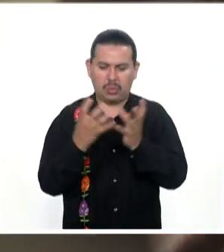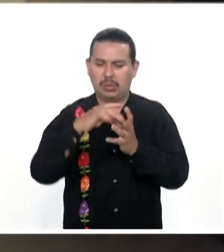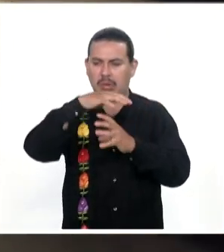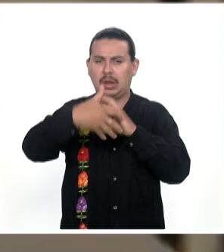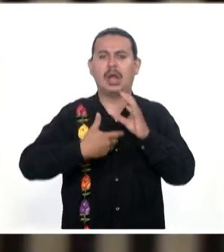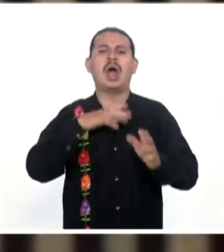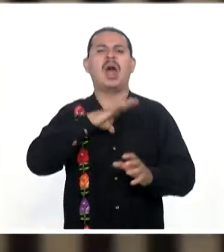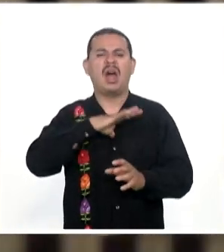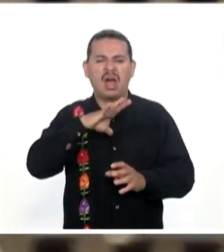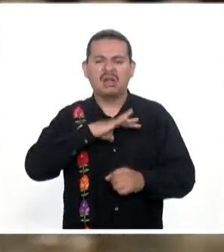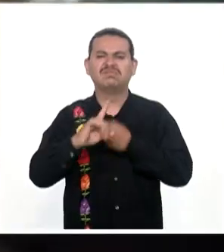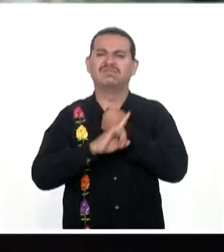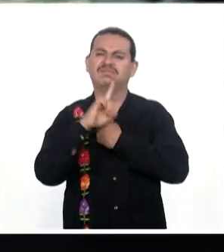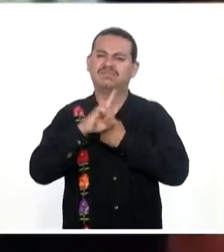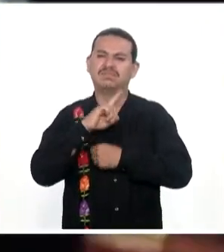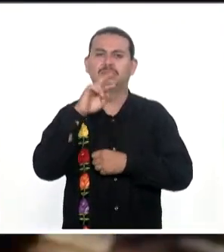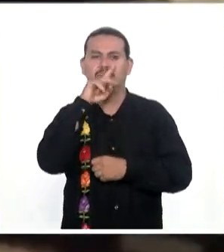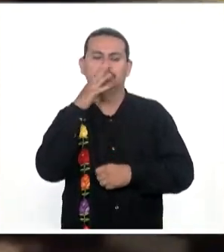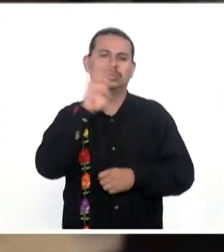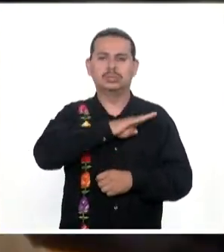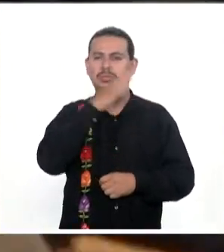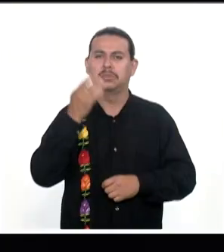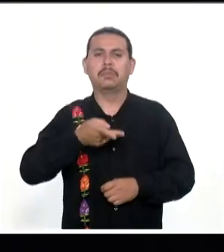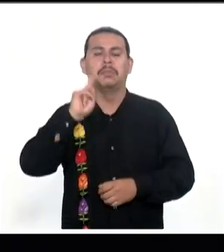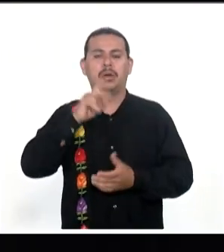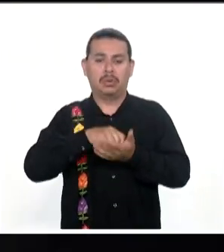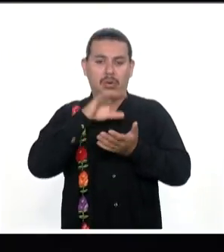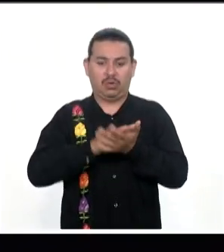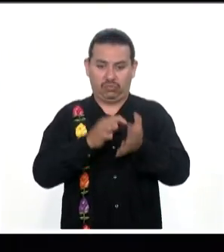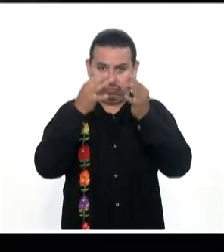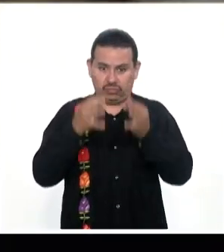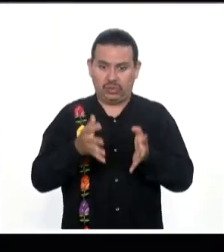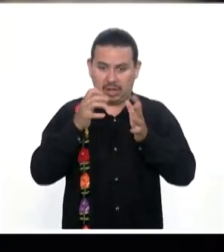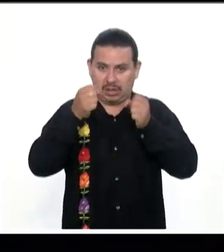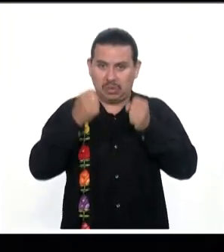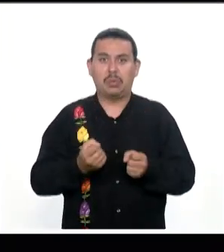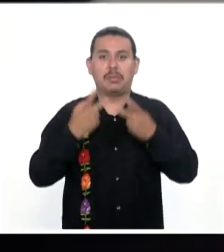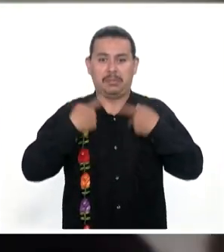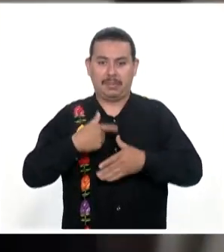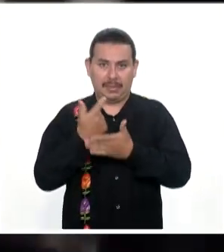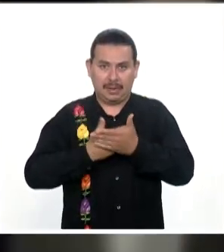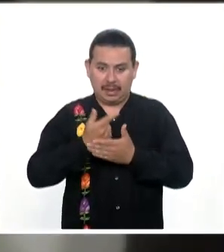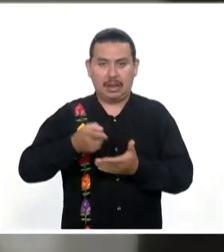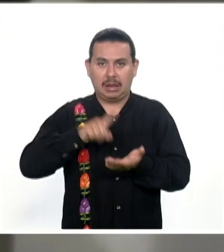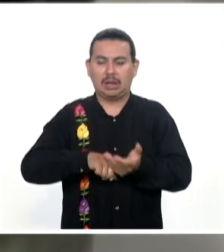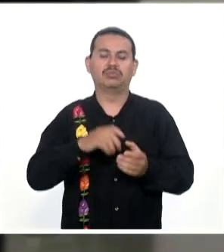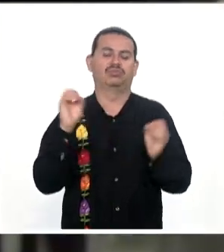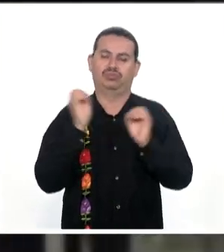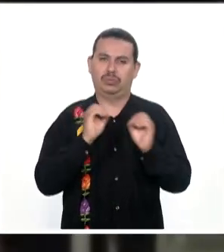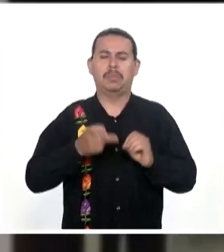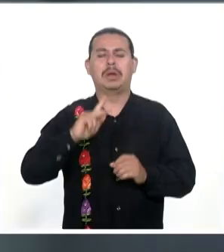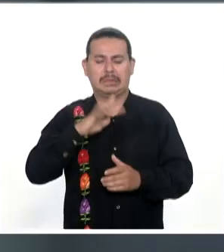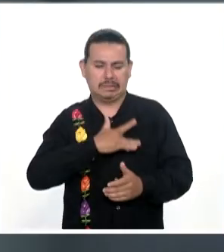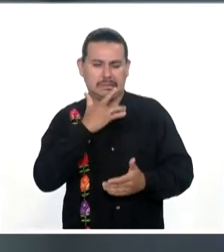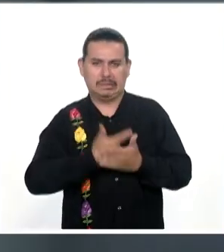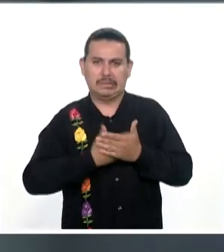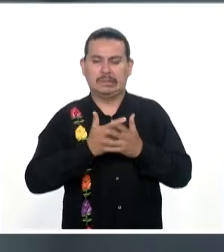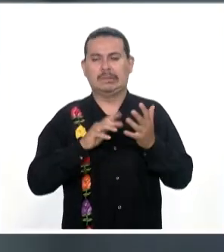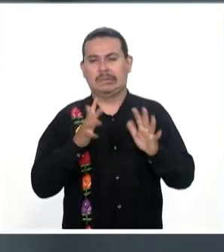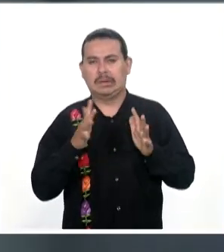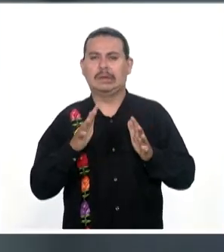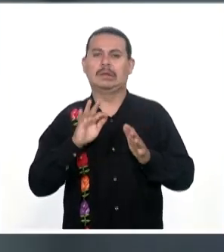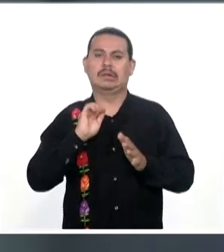Vivían con este trastorno Aunque no hay Un dato oficial De cuántas personas Lo padecen Se estima Que existe Una